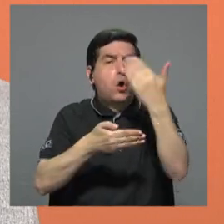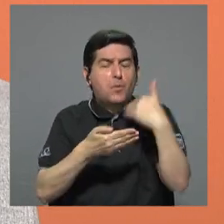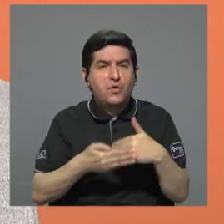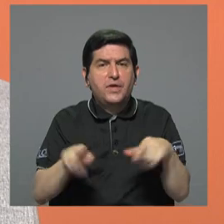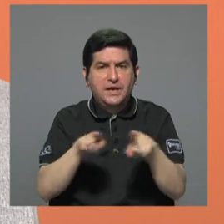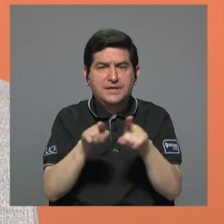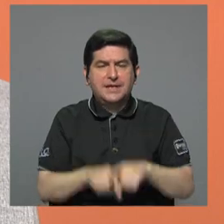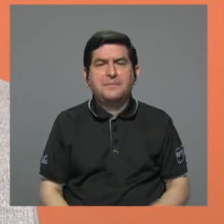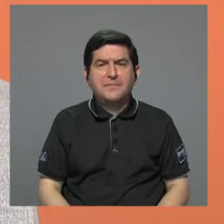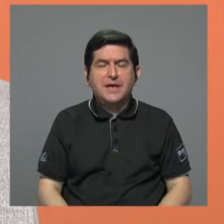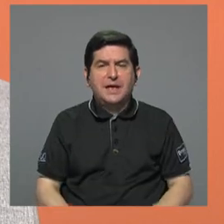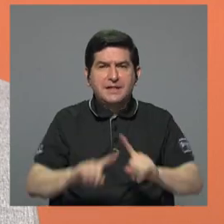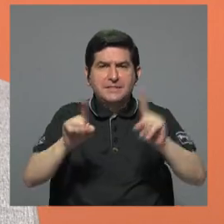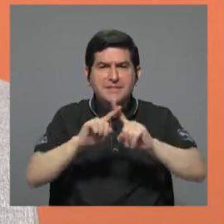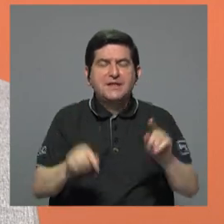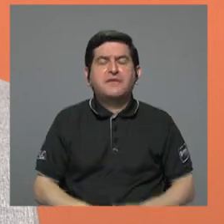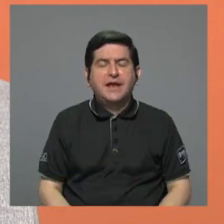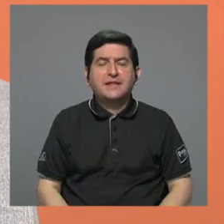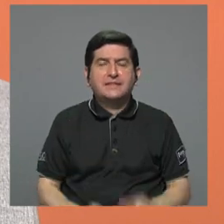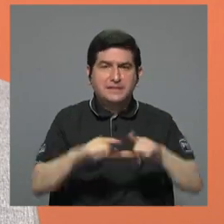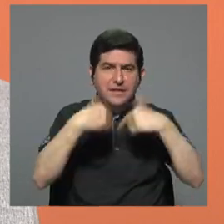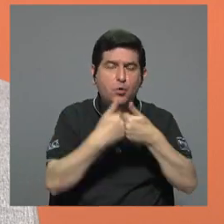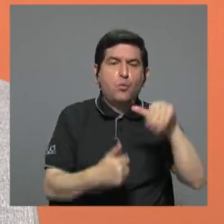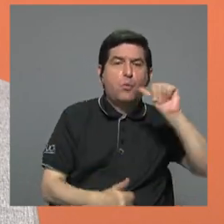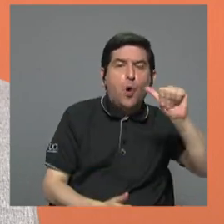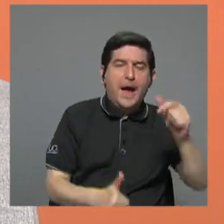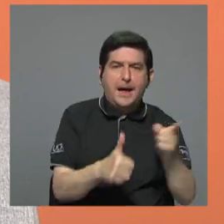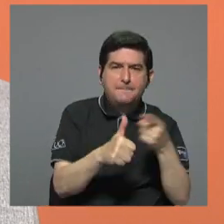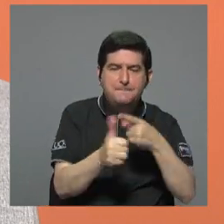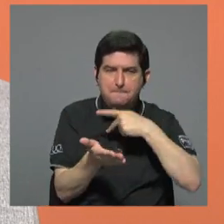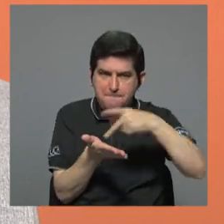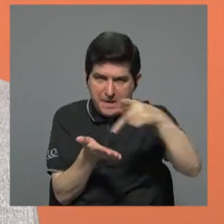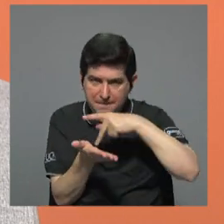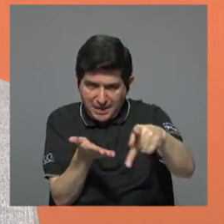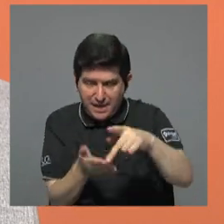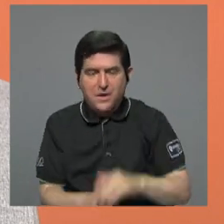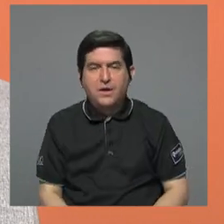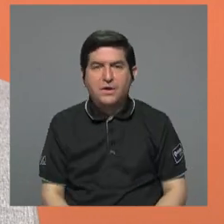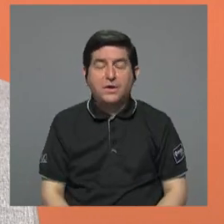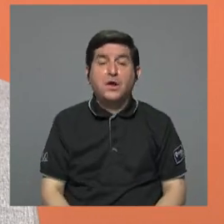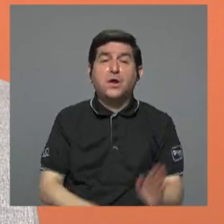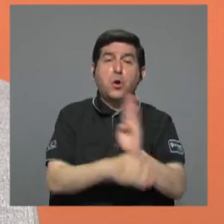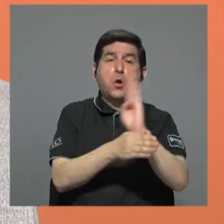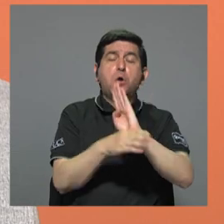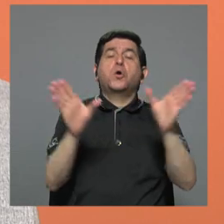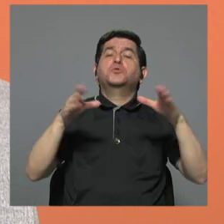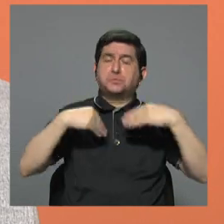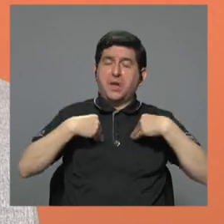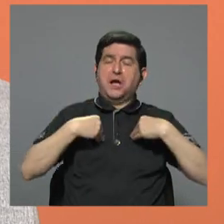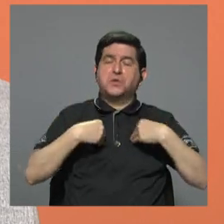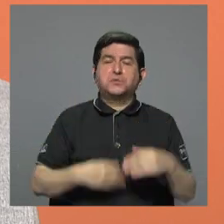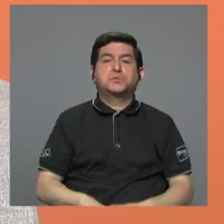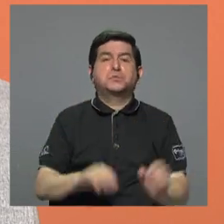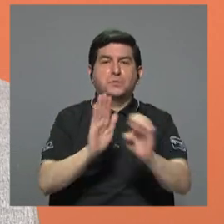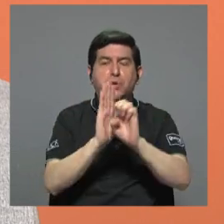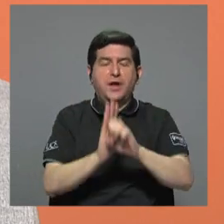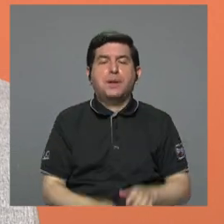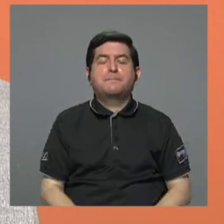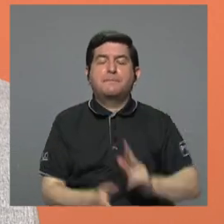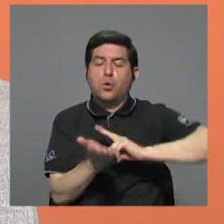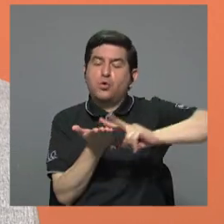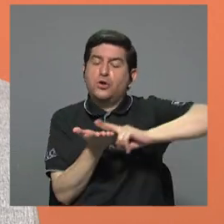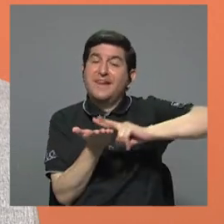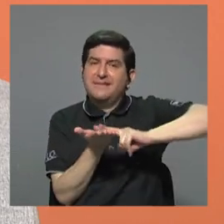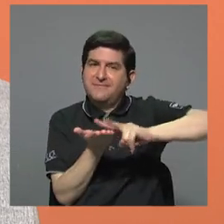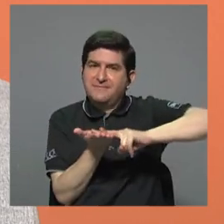realizan por series, la serie A es la que tiene prioridad de pago y esta es que usualmente los bancos reciben. Por ejemplo, el Partido Liberación